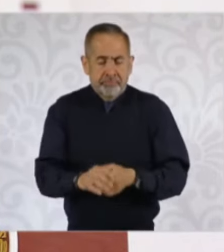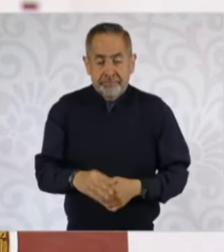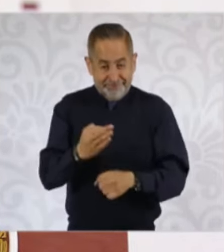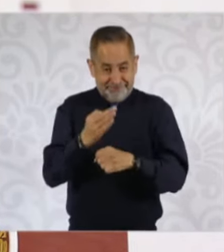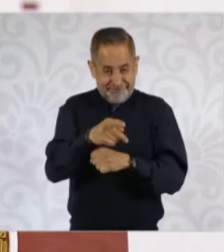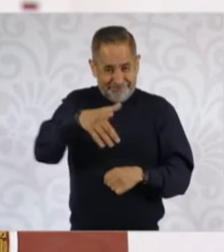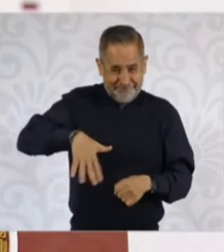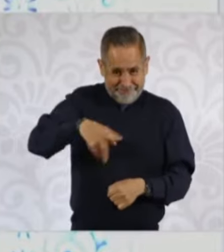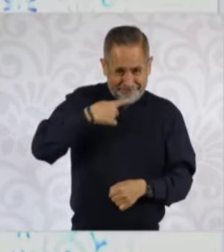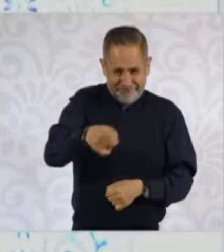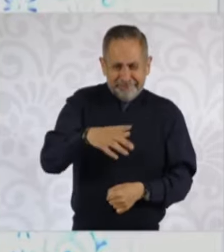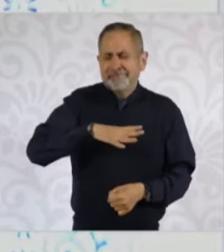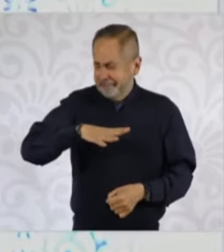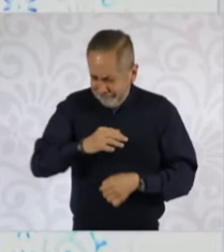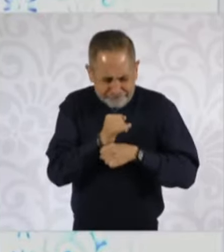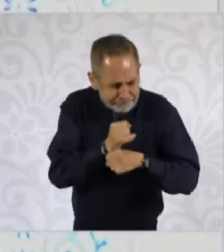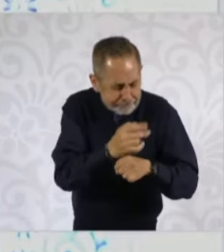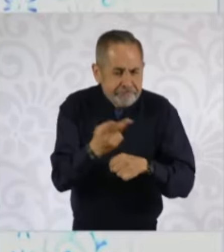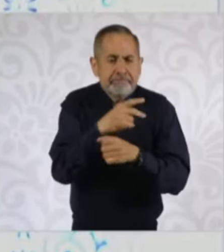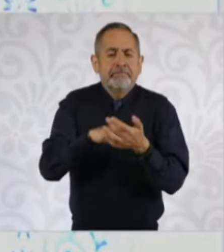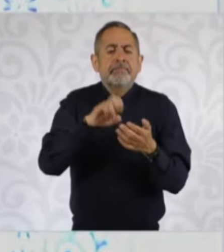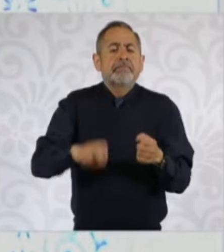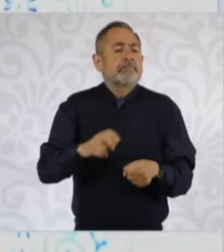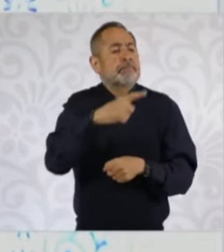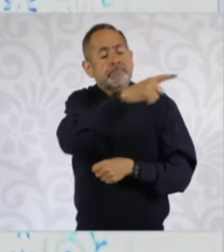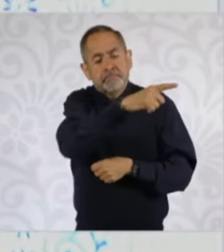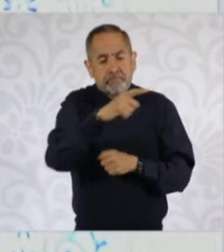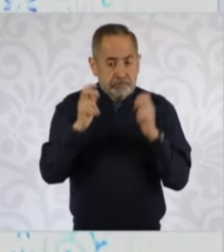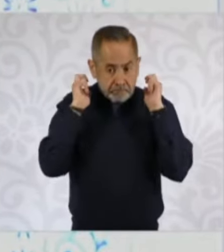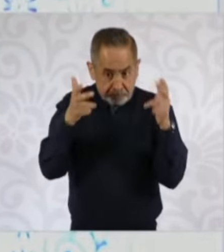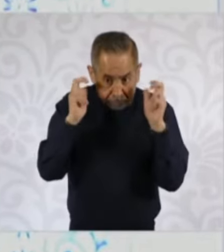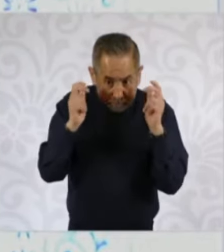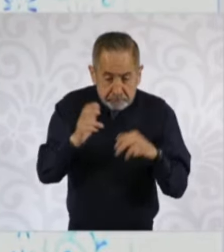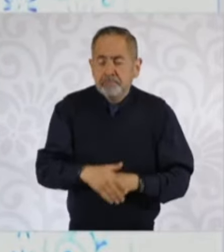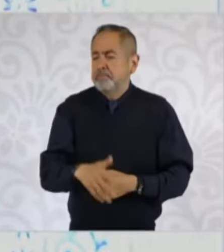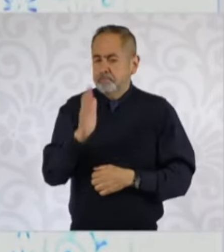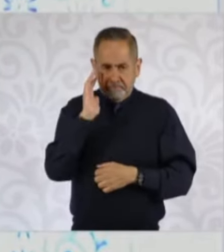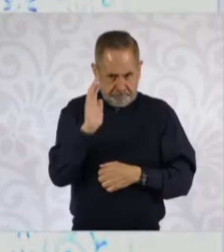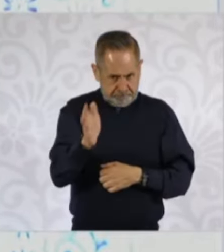investigaciones. Por ejemplo, en el caso de Chiapas ya hay detenidos